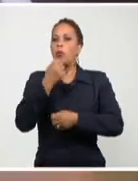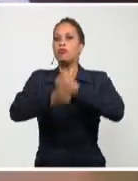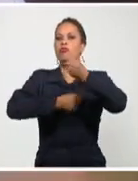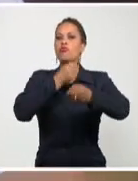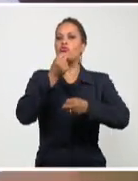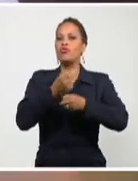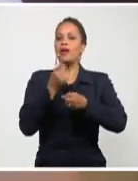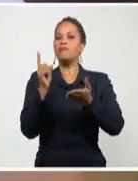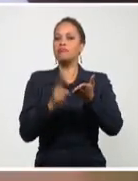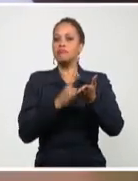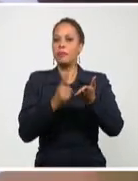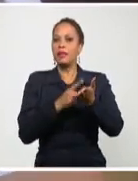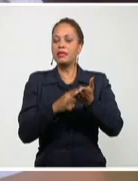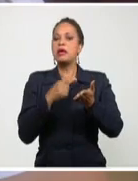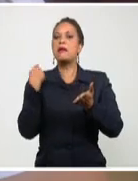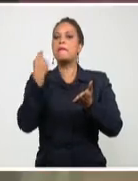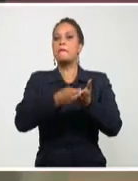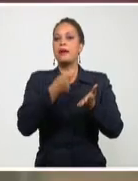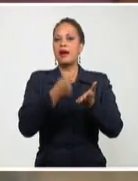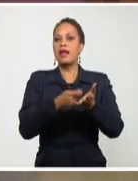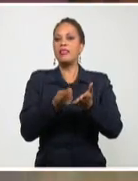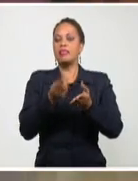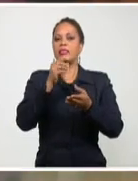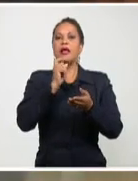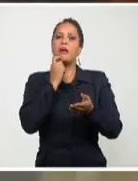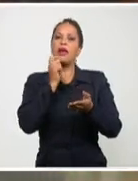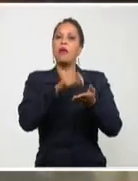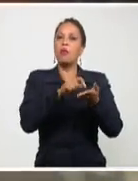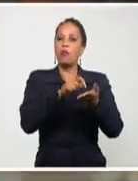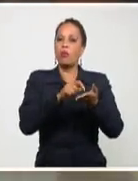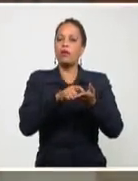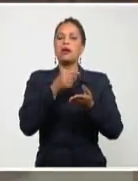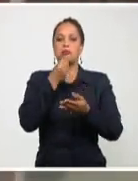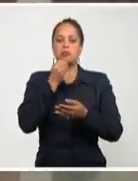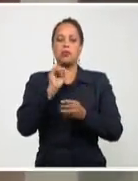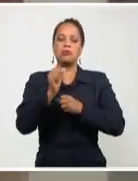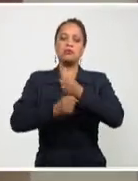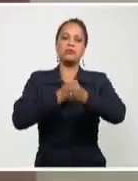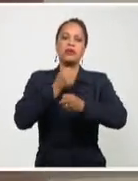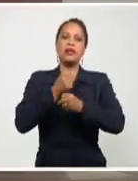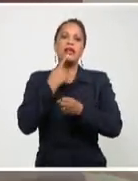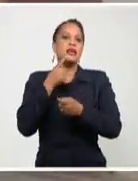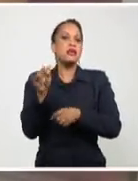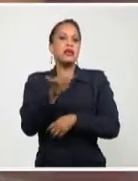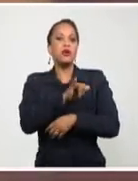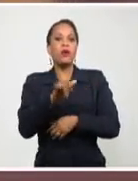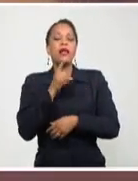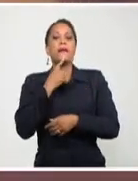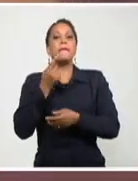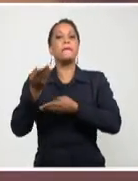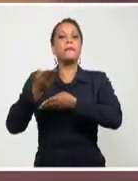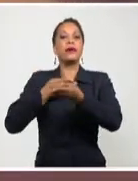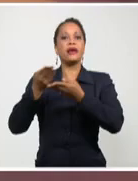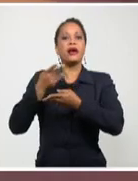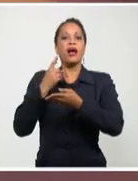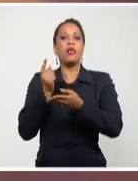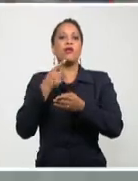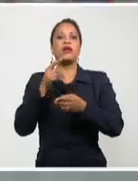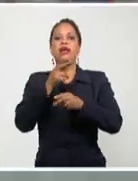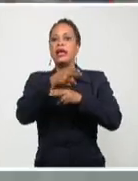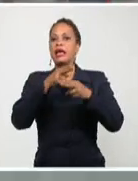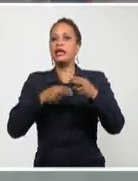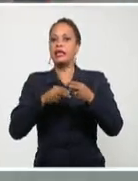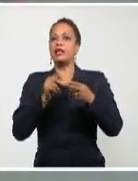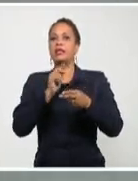cómo poder realizar los pagos acá en estos establecimientos. También puede emplearse esta modalidad de pago en mercados industriales, en restaurantes,